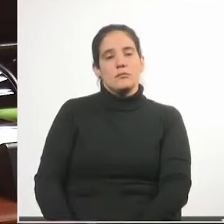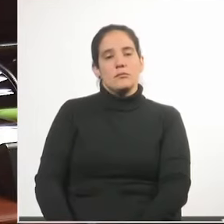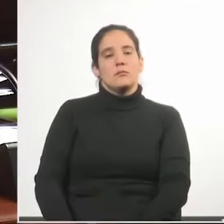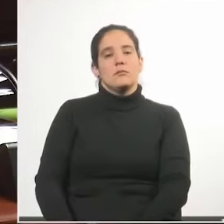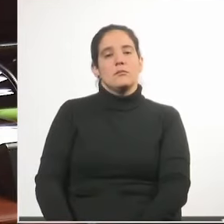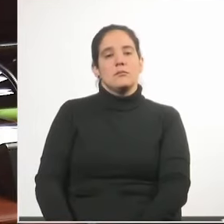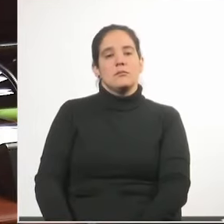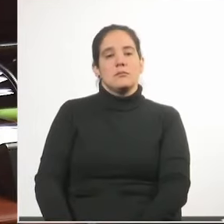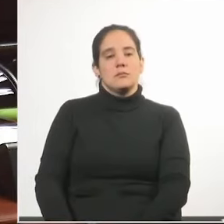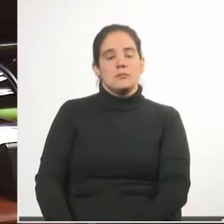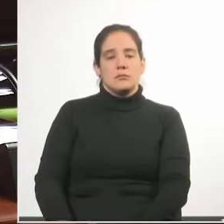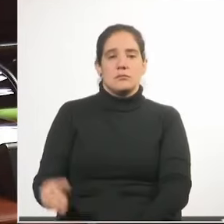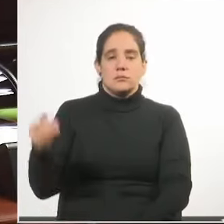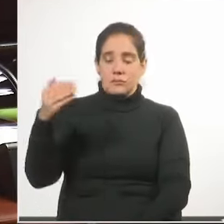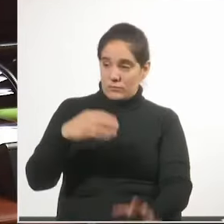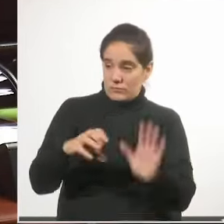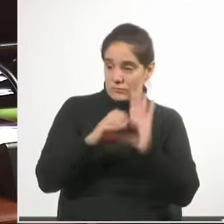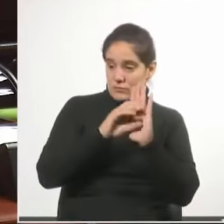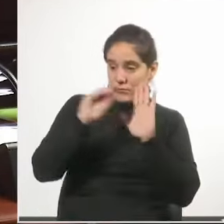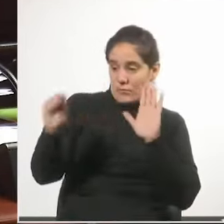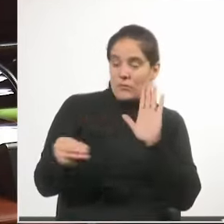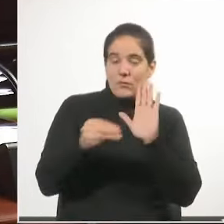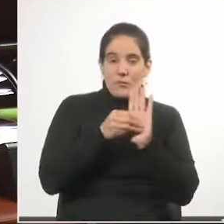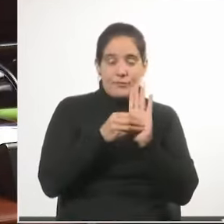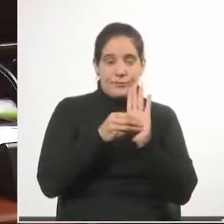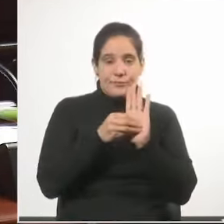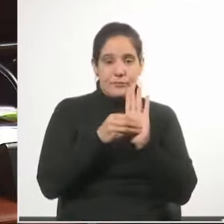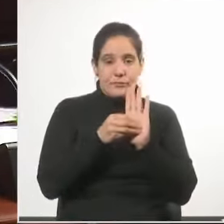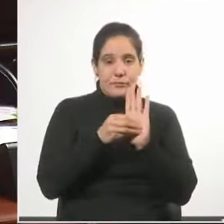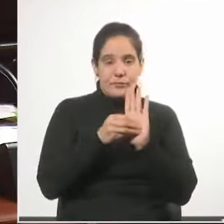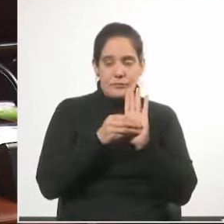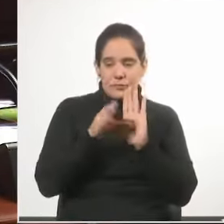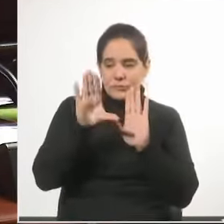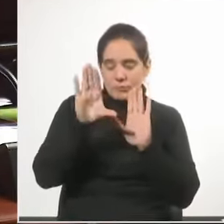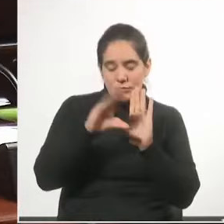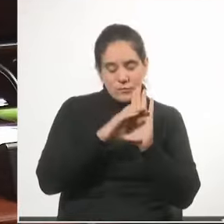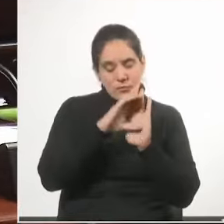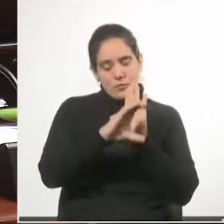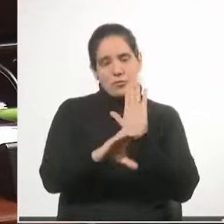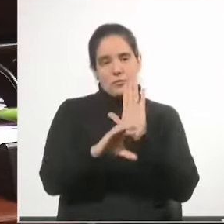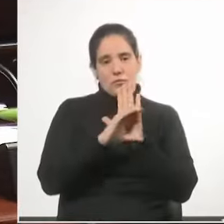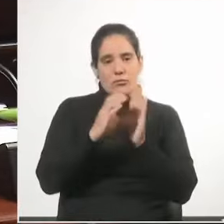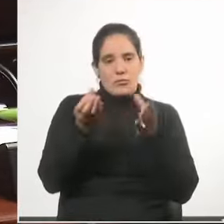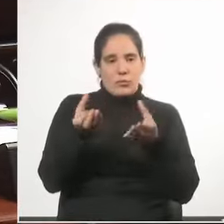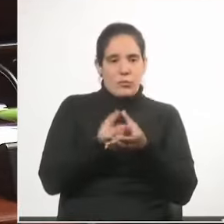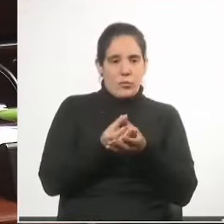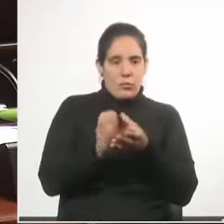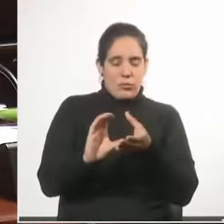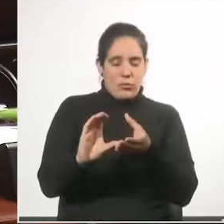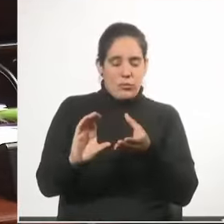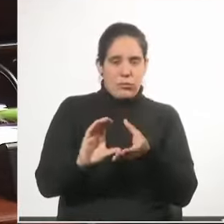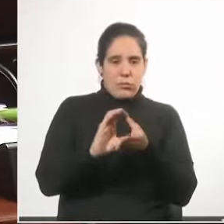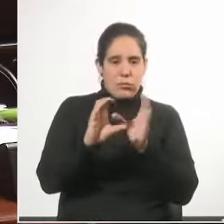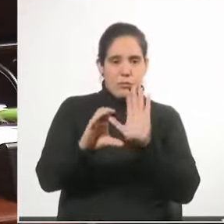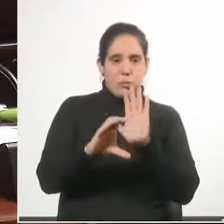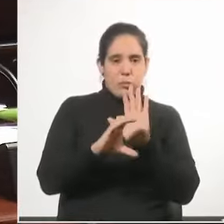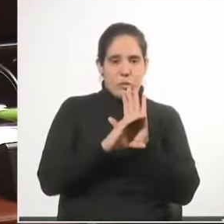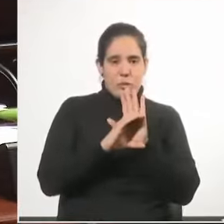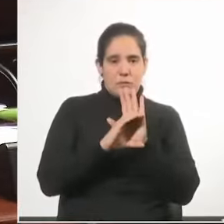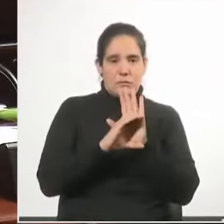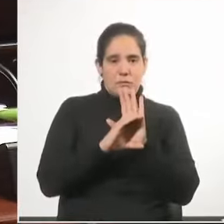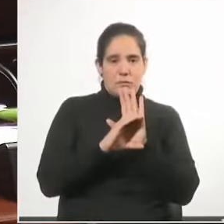se introdujo en nuestra Constitución toda la sección dogmática, que es una verdadera